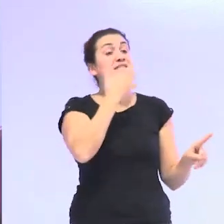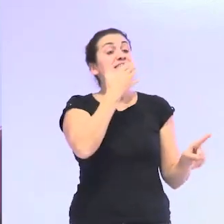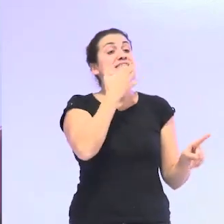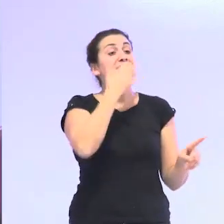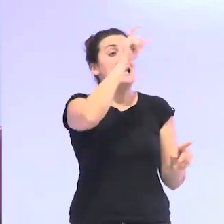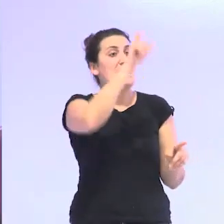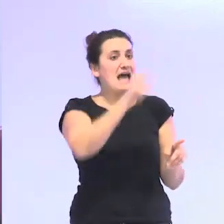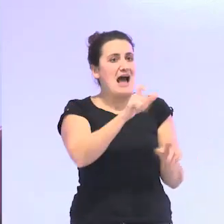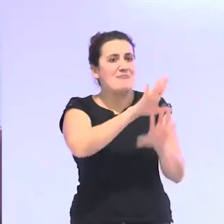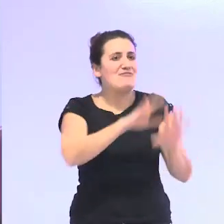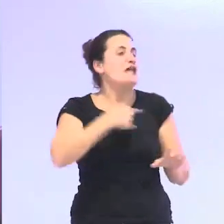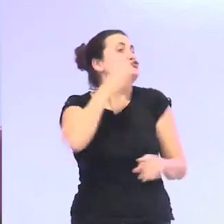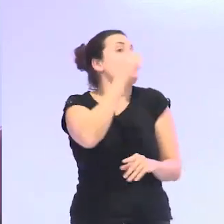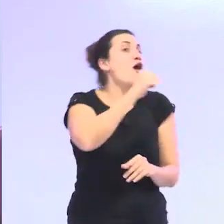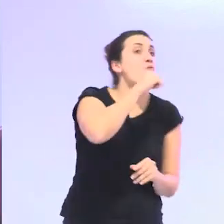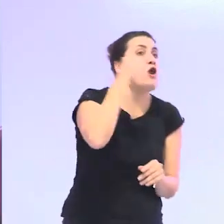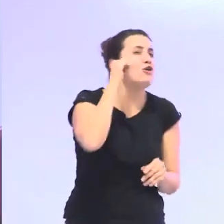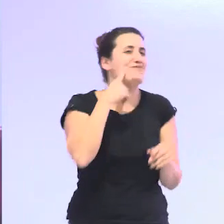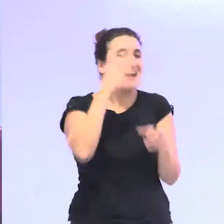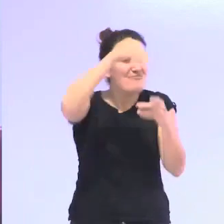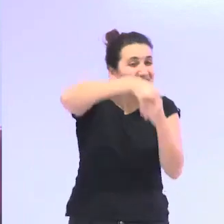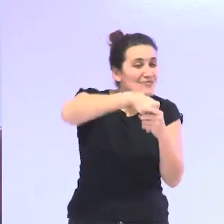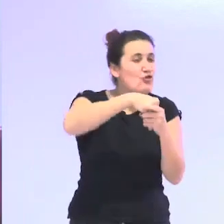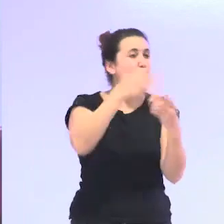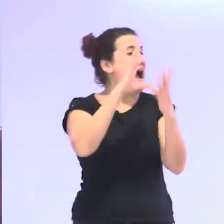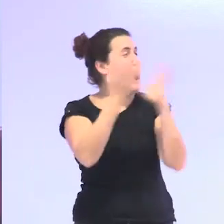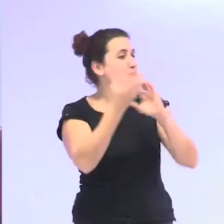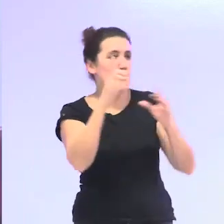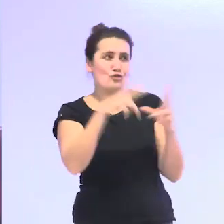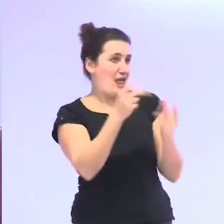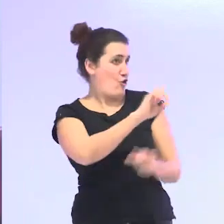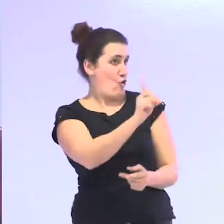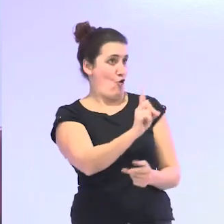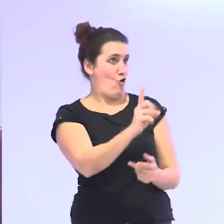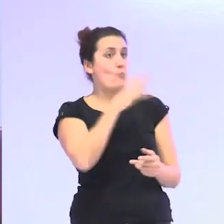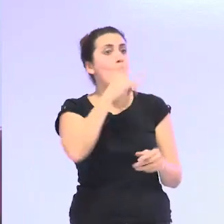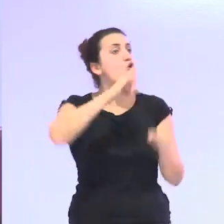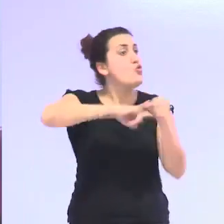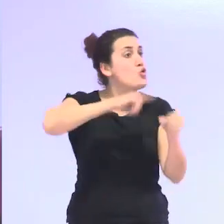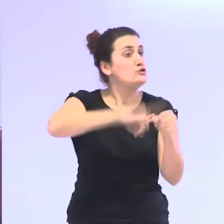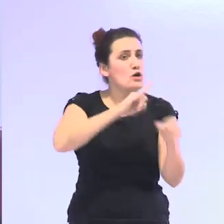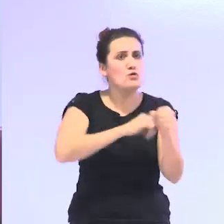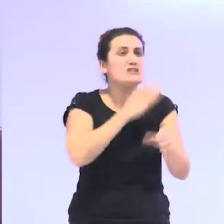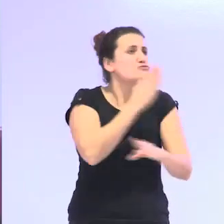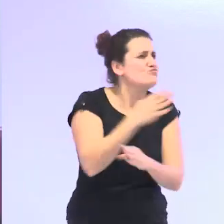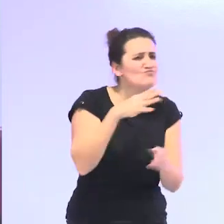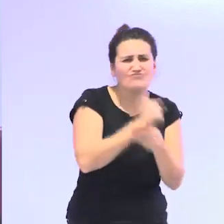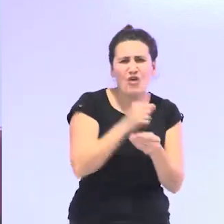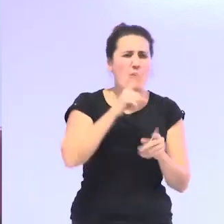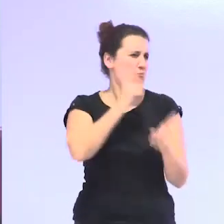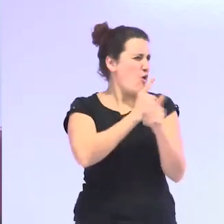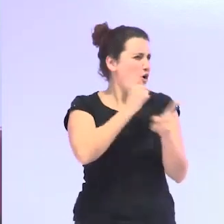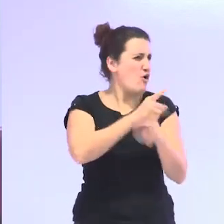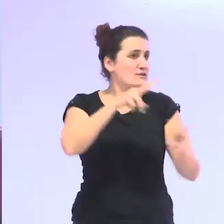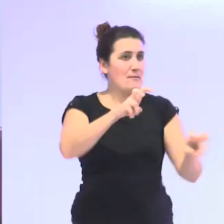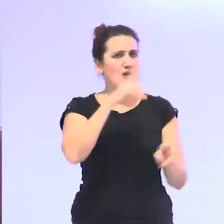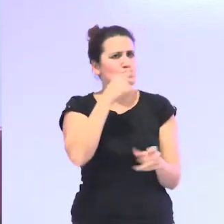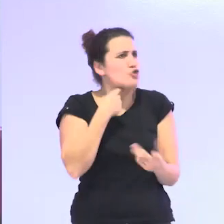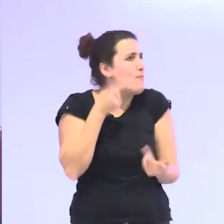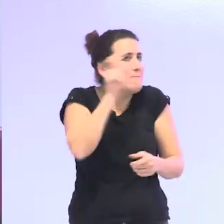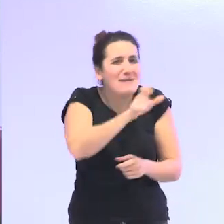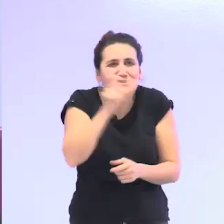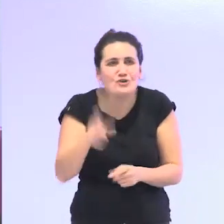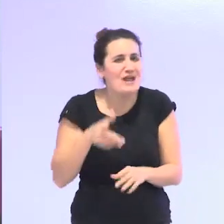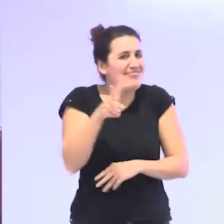en el cambio social pero esas personas que están todos los lunes protestando en la calle no son abuelos y abuelas son personas que están defendiendo derechos